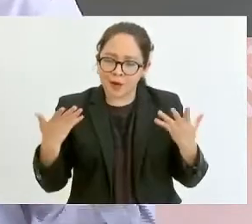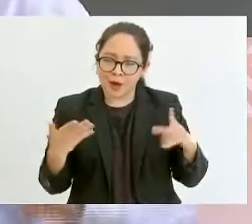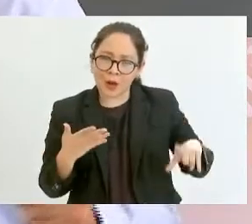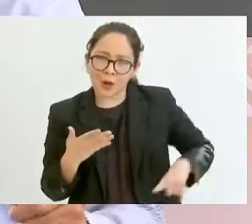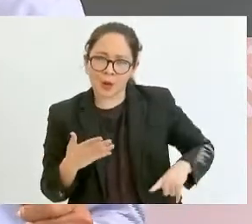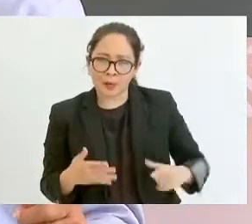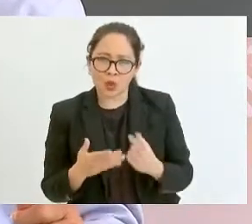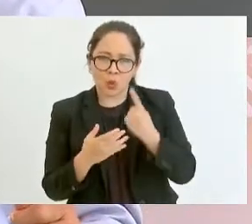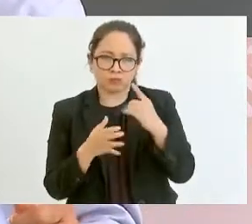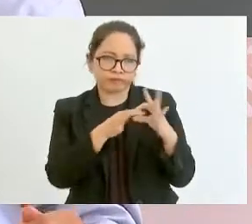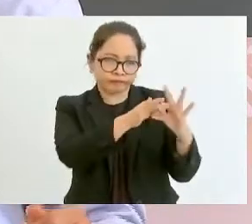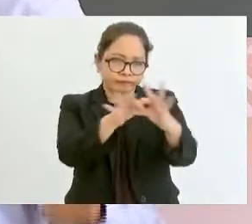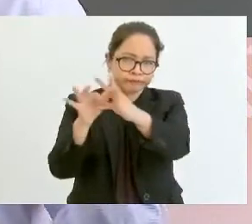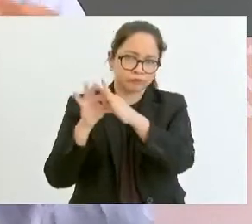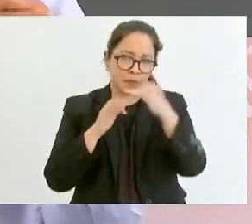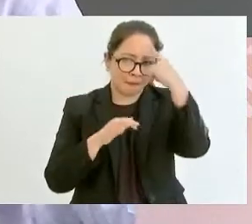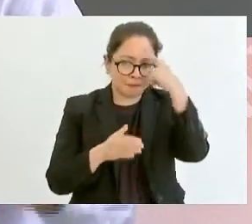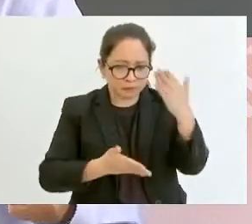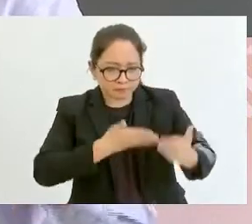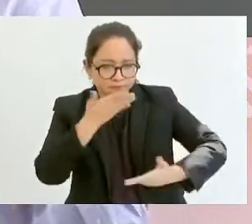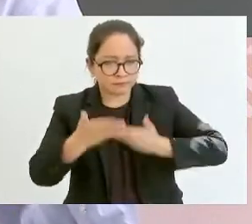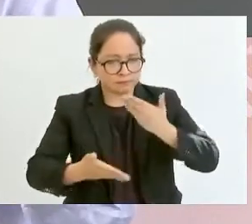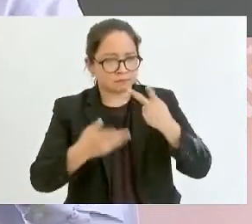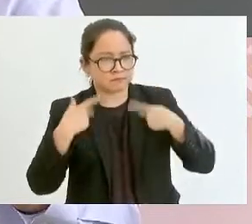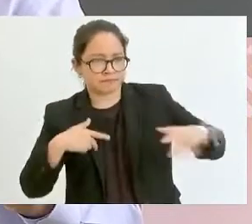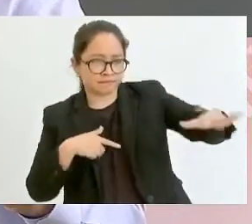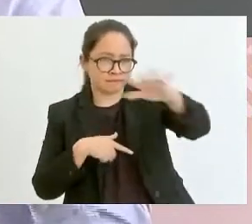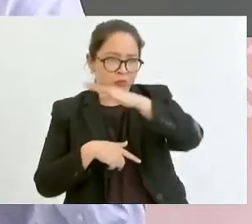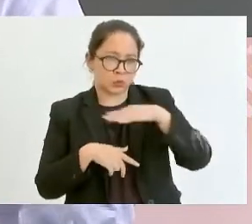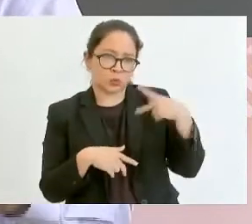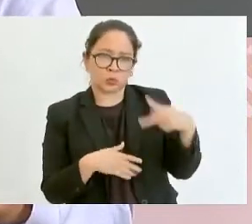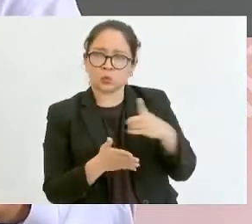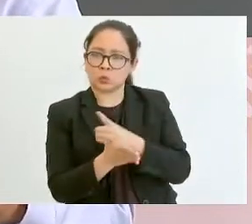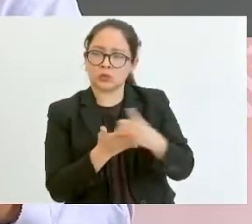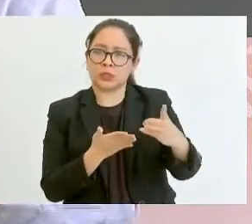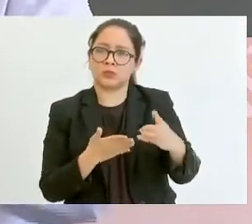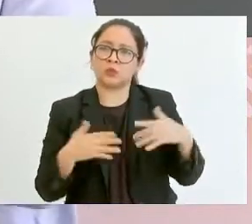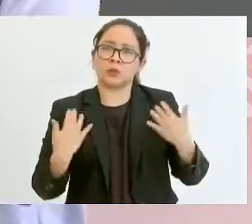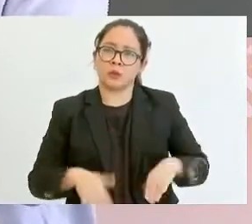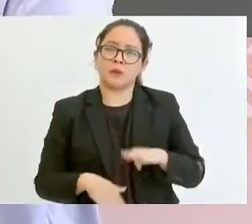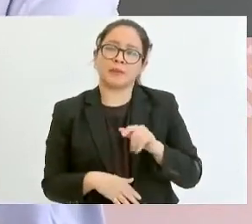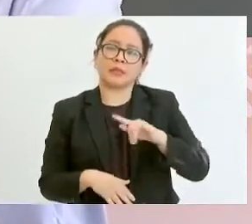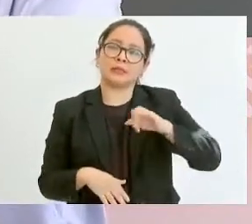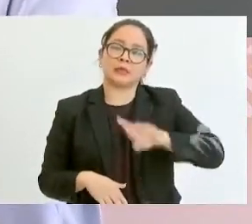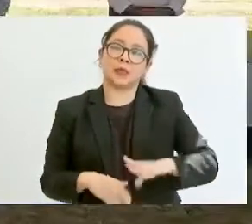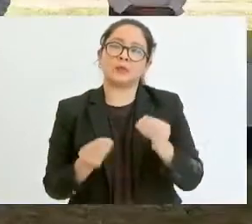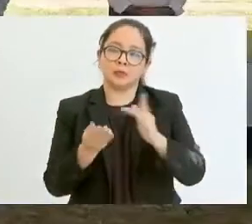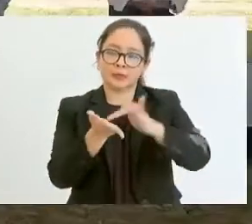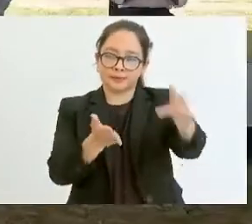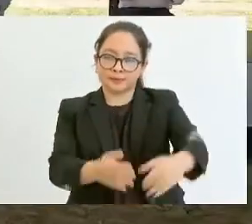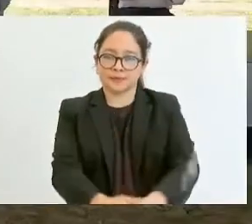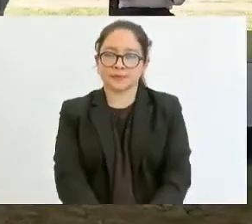servicio de la cuarta transformación y del bienestar y los derechos del pueblo mexicano. Muchas gracias.